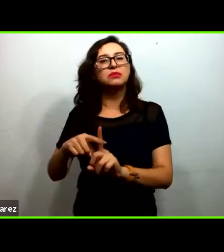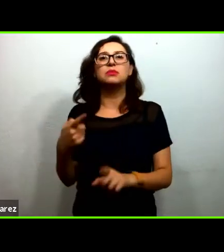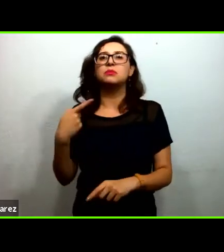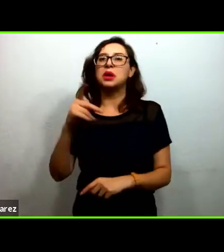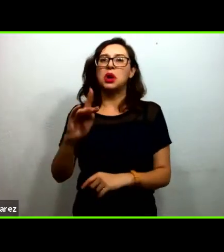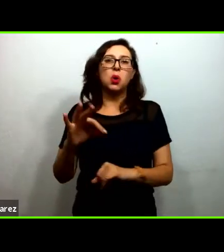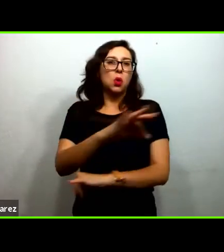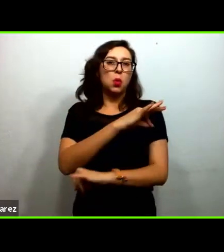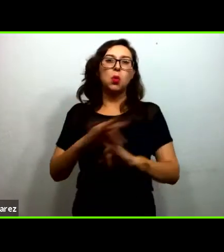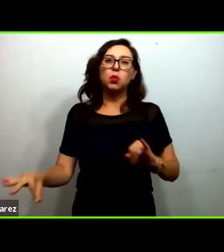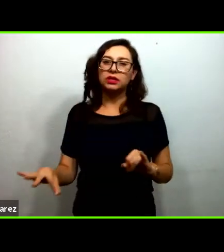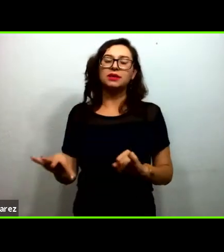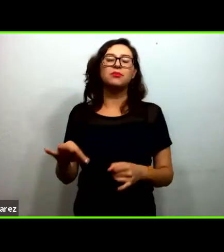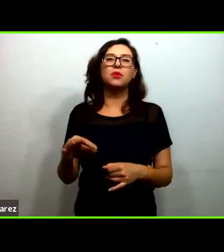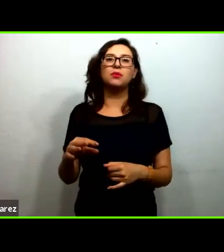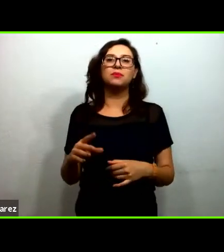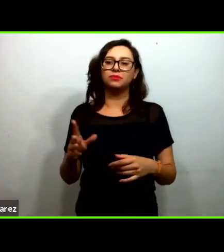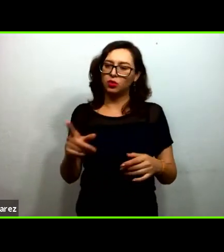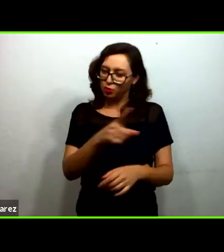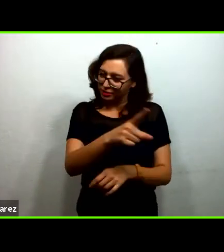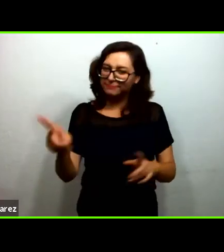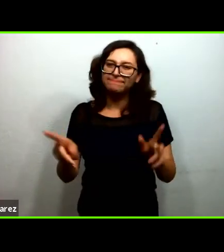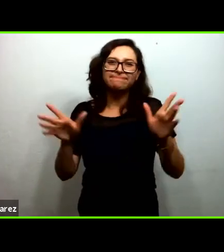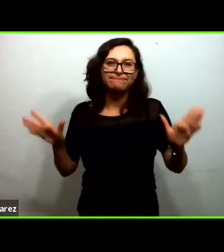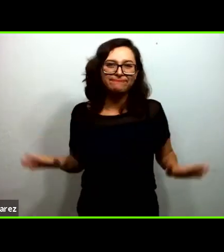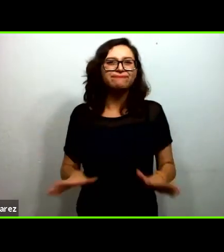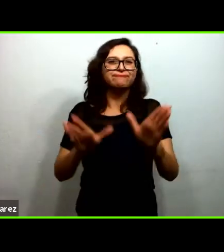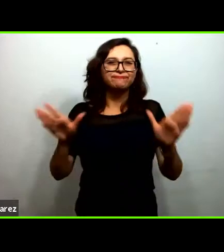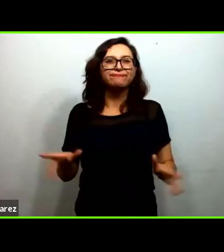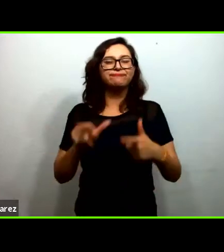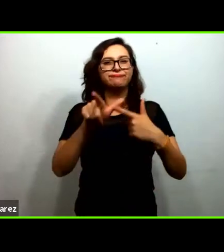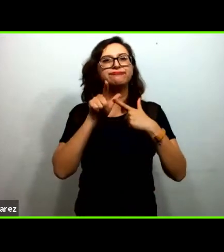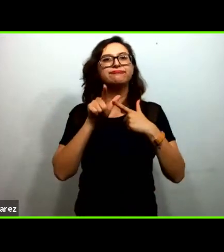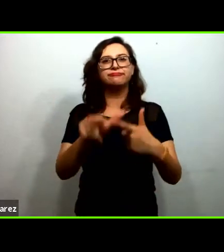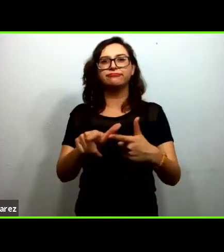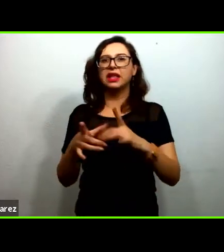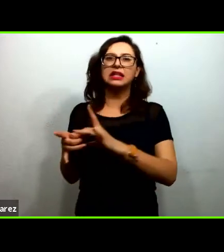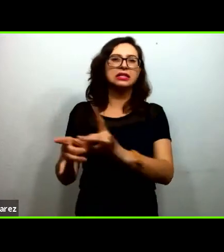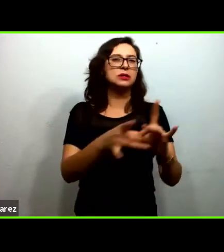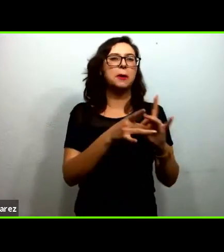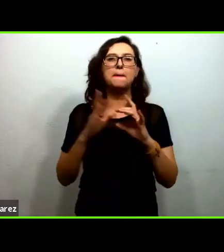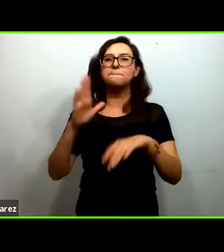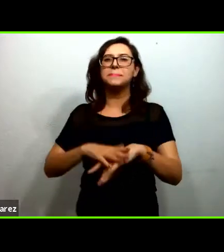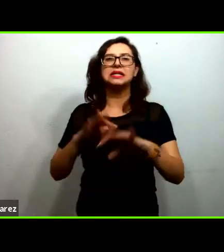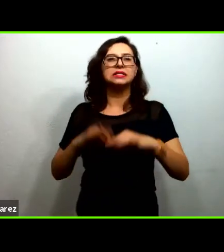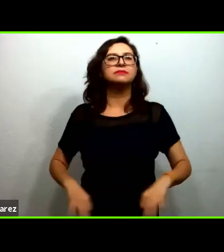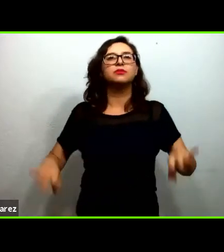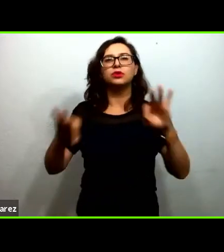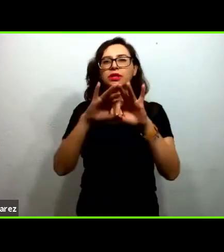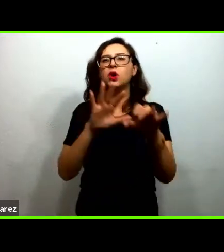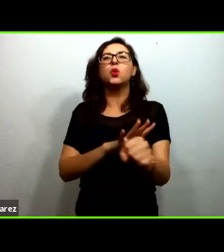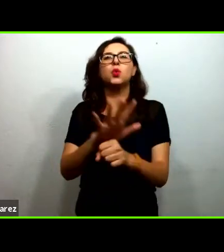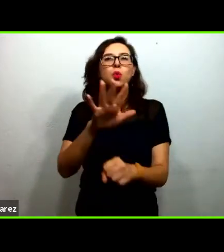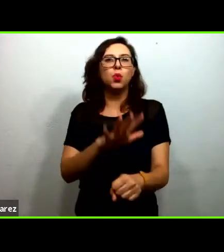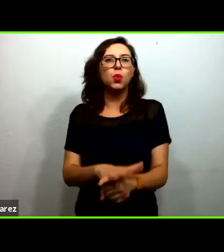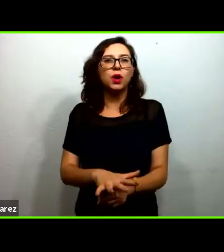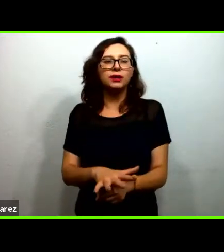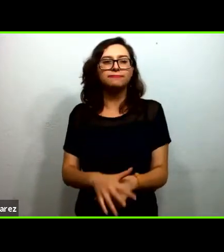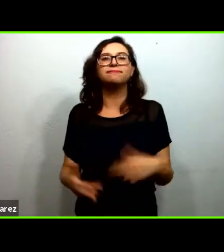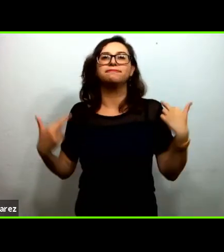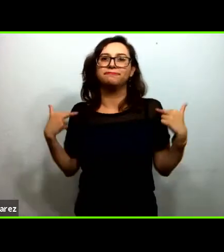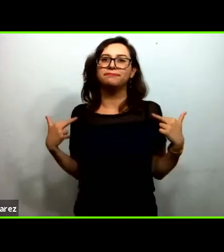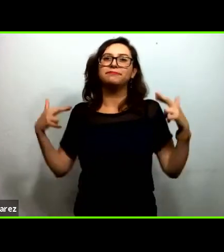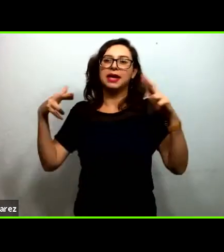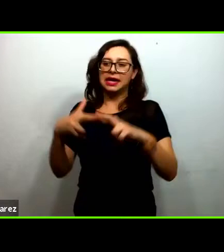no se desanimen la alianza básica es la alianza que puedan hacer los maestros al interior